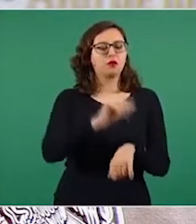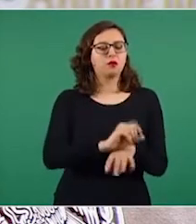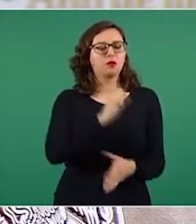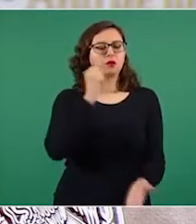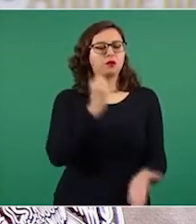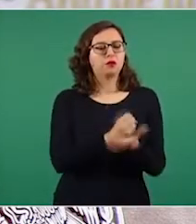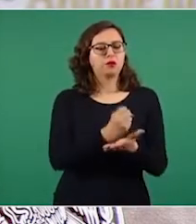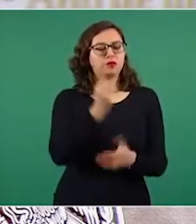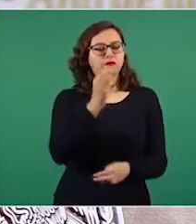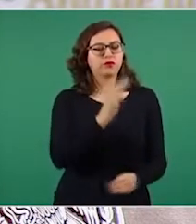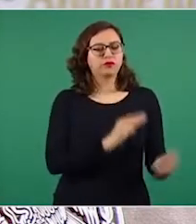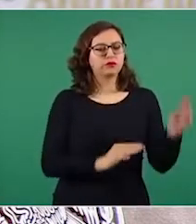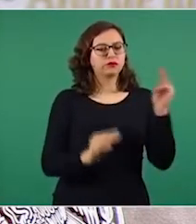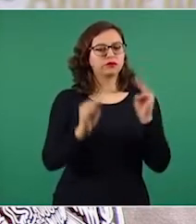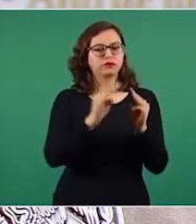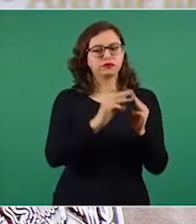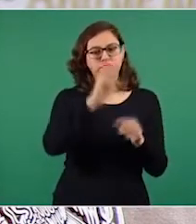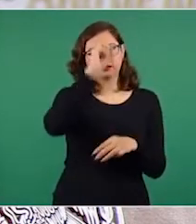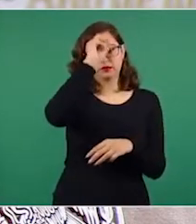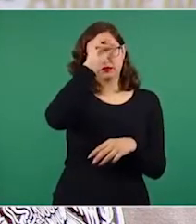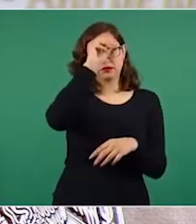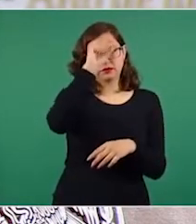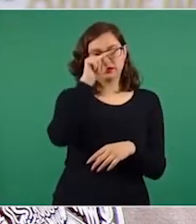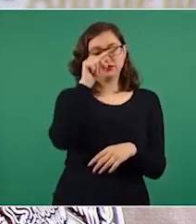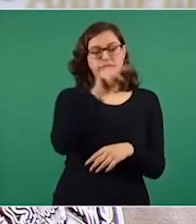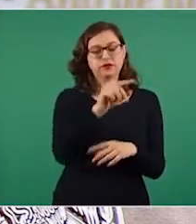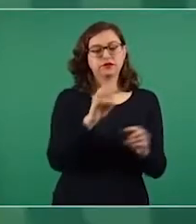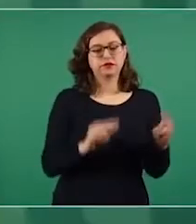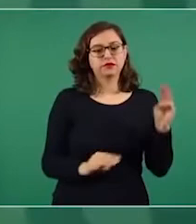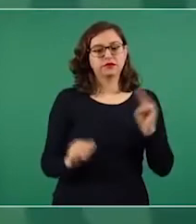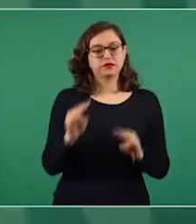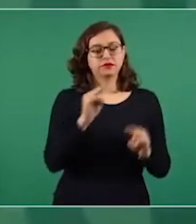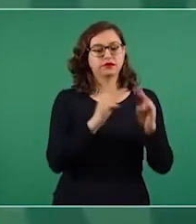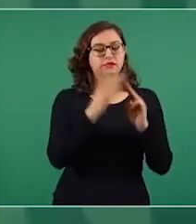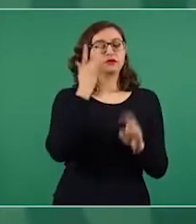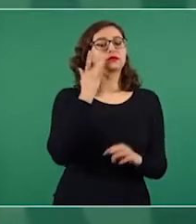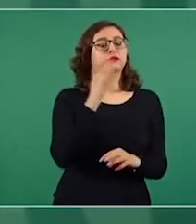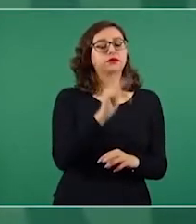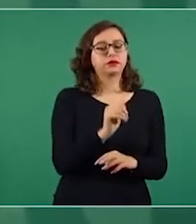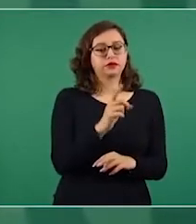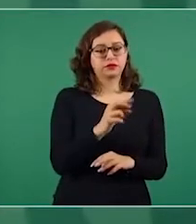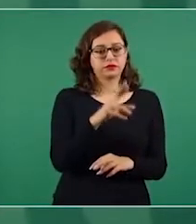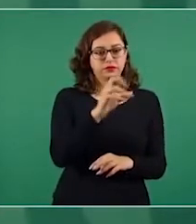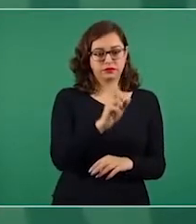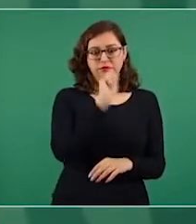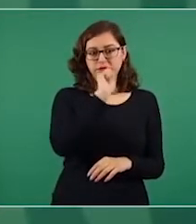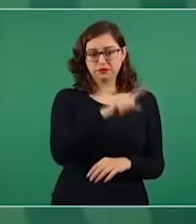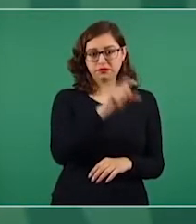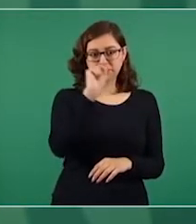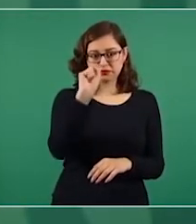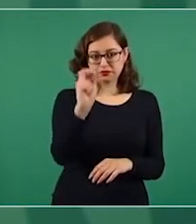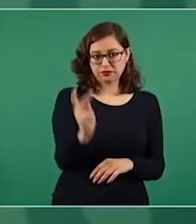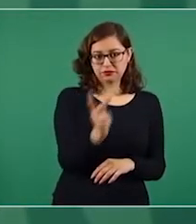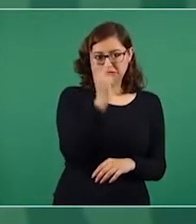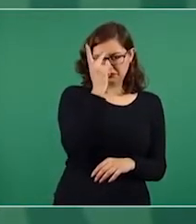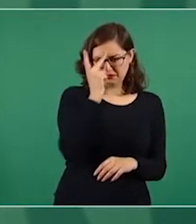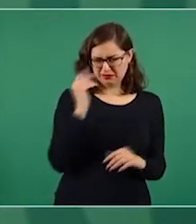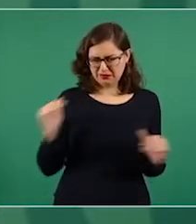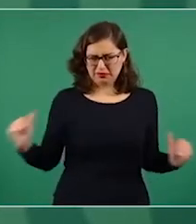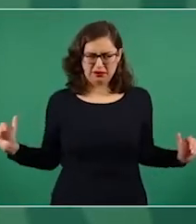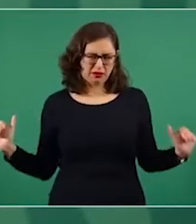explotación minera a cielo abierto en el cerro de San Pedro, en San Luis Potosí. Es falso